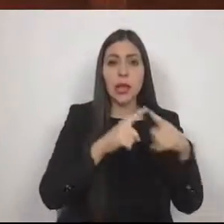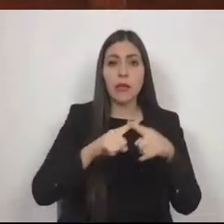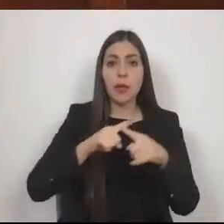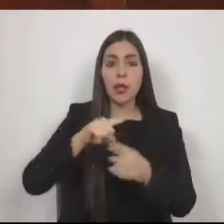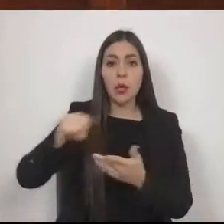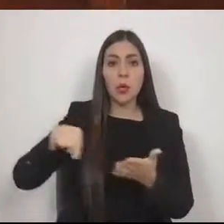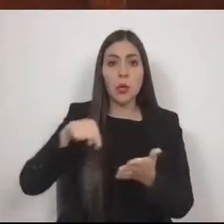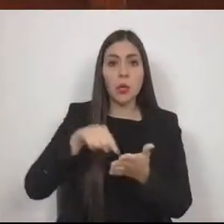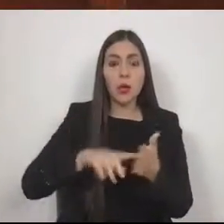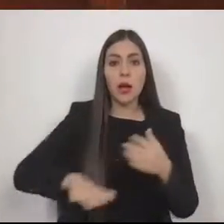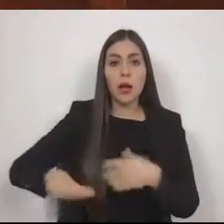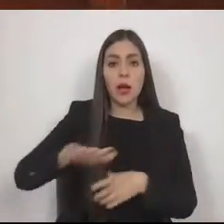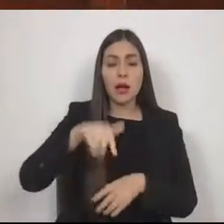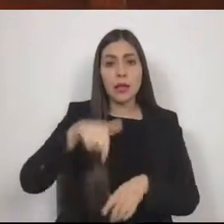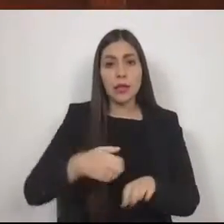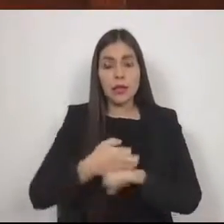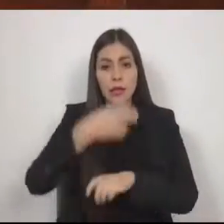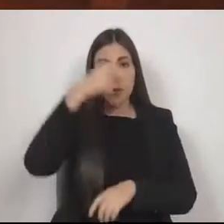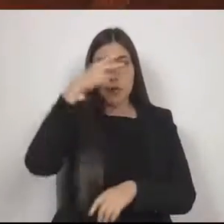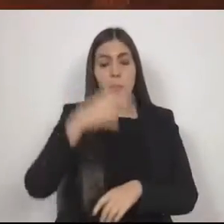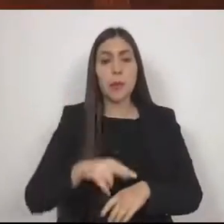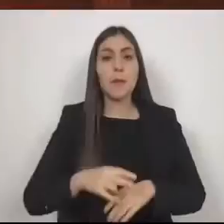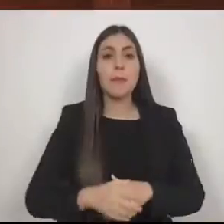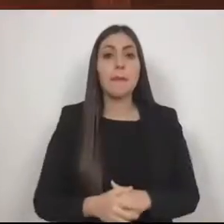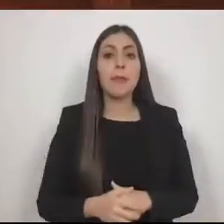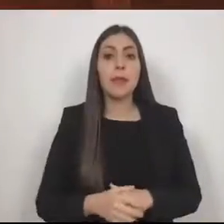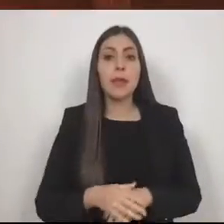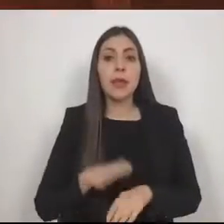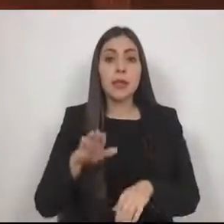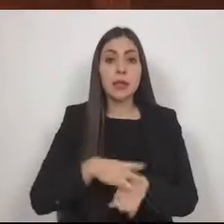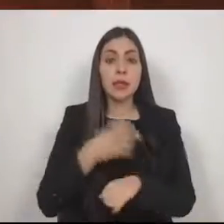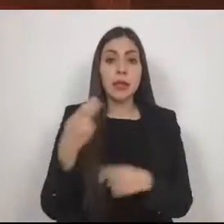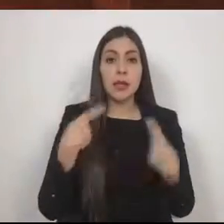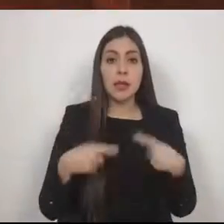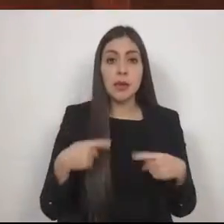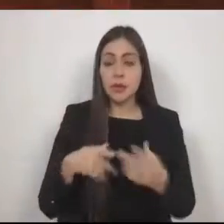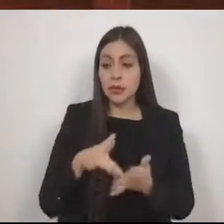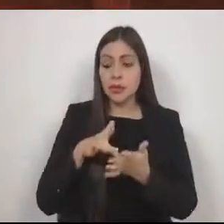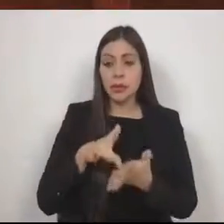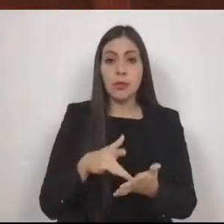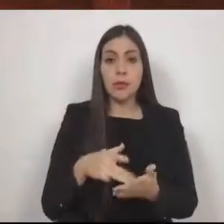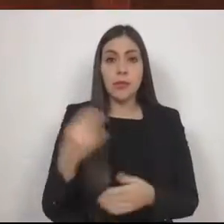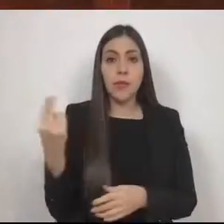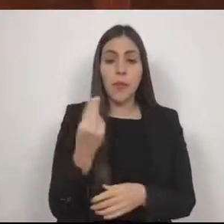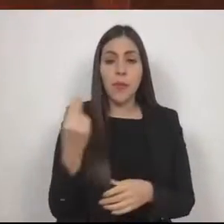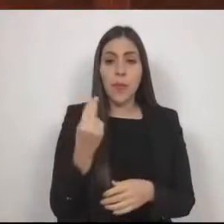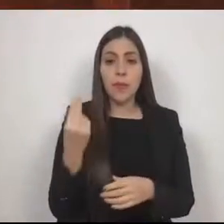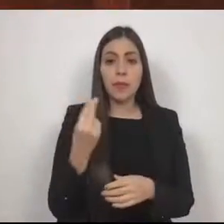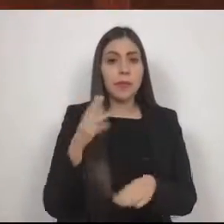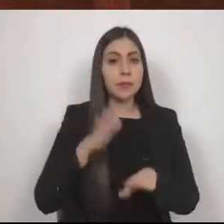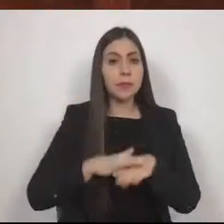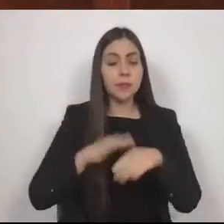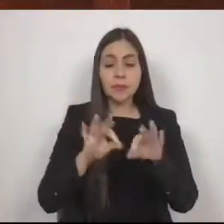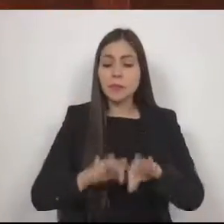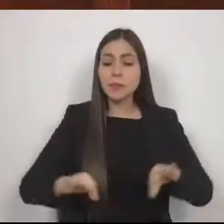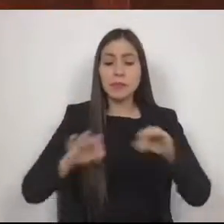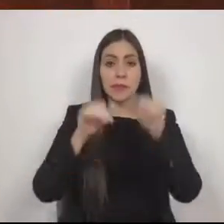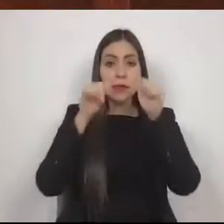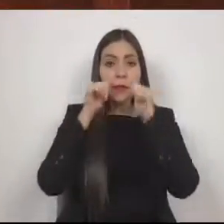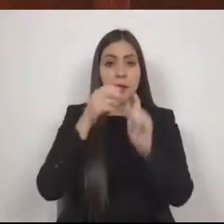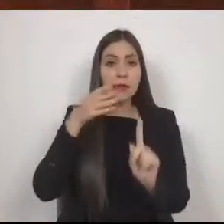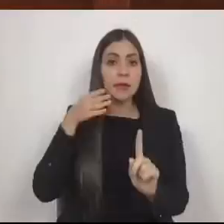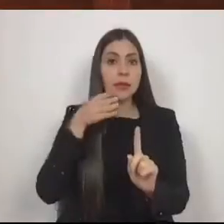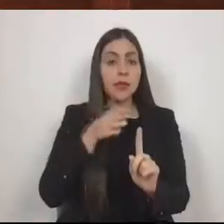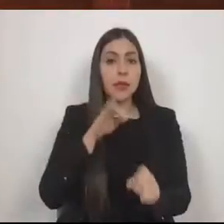por lo que el auxilio a la población debe constituirse en una función prioritaria de la protección